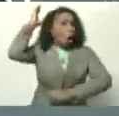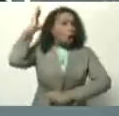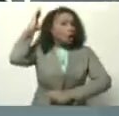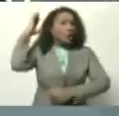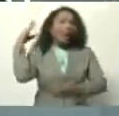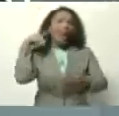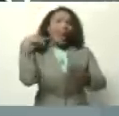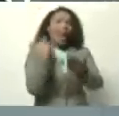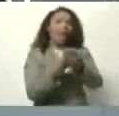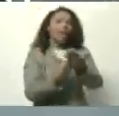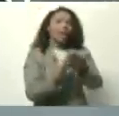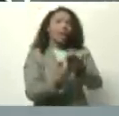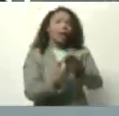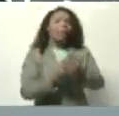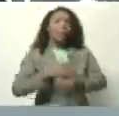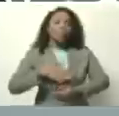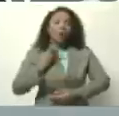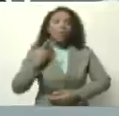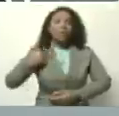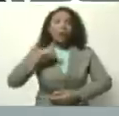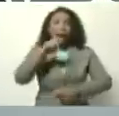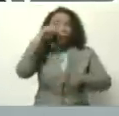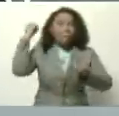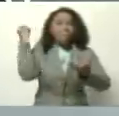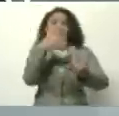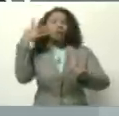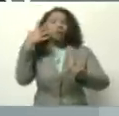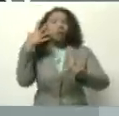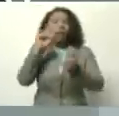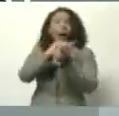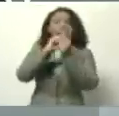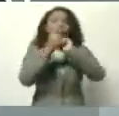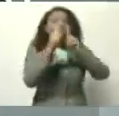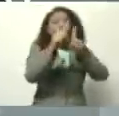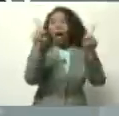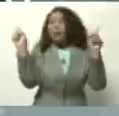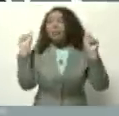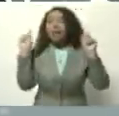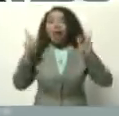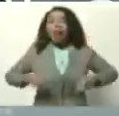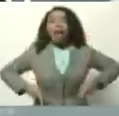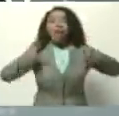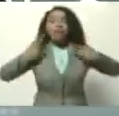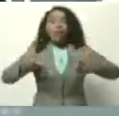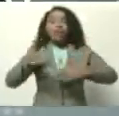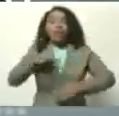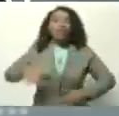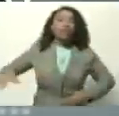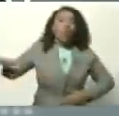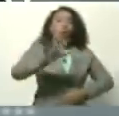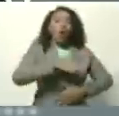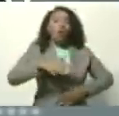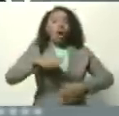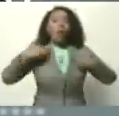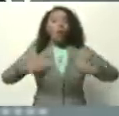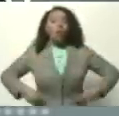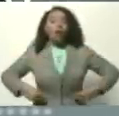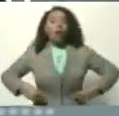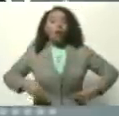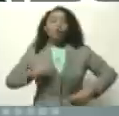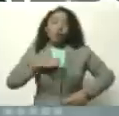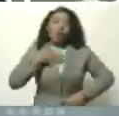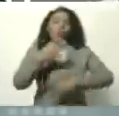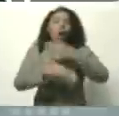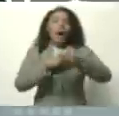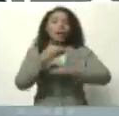realidad que puede tener el impacto del cambio climático en la vida de toda la especie humana, bueno, podamos dar un